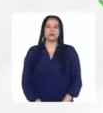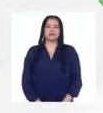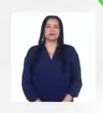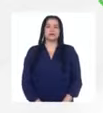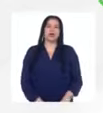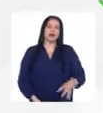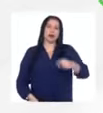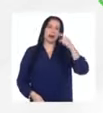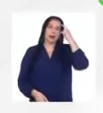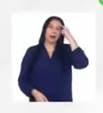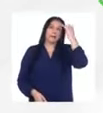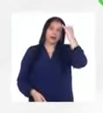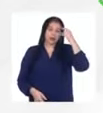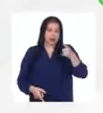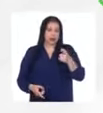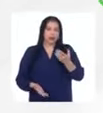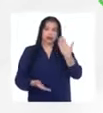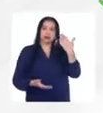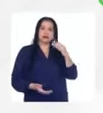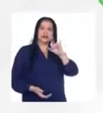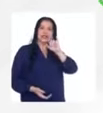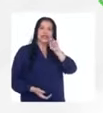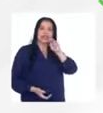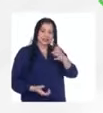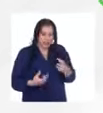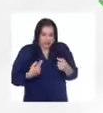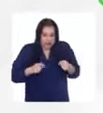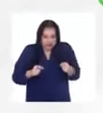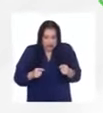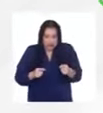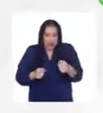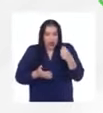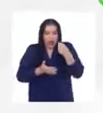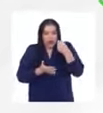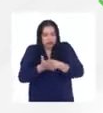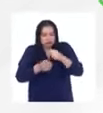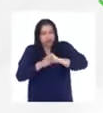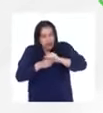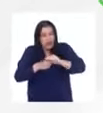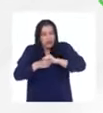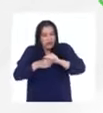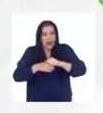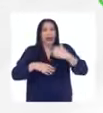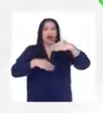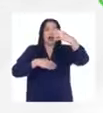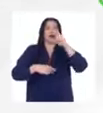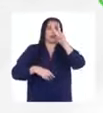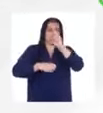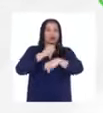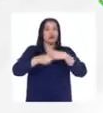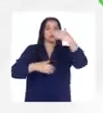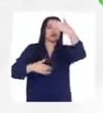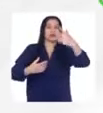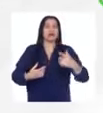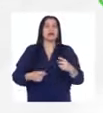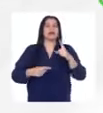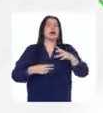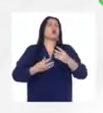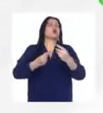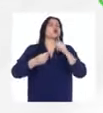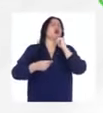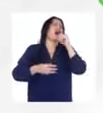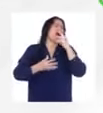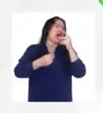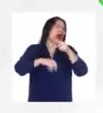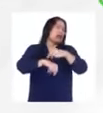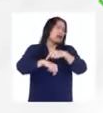imagínate que Inés está tratando de prepararse para una maratón que todavía viene en dos años y a veces parece lejos ¿no?